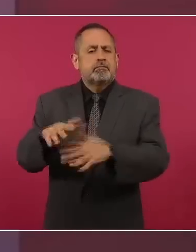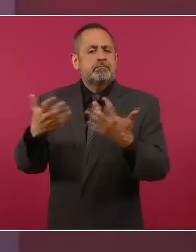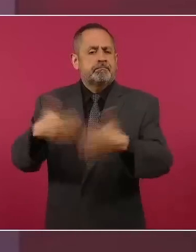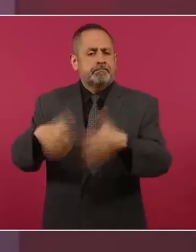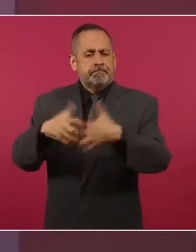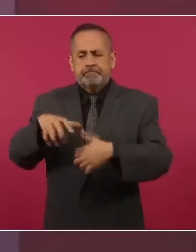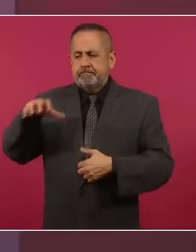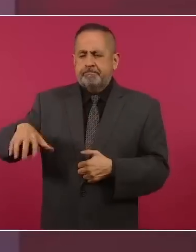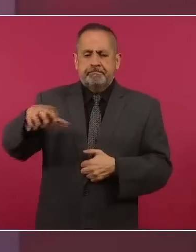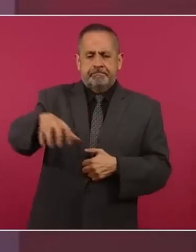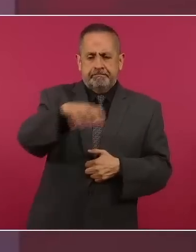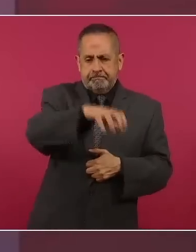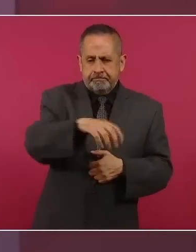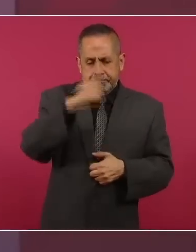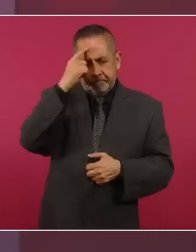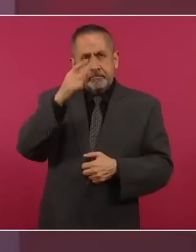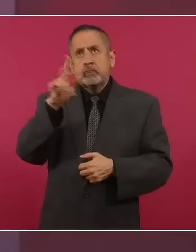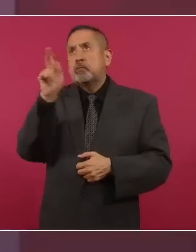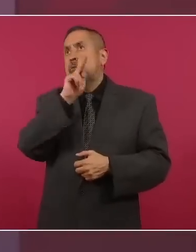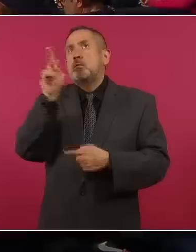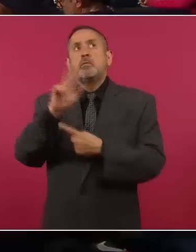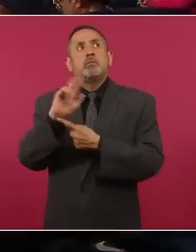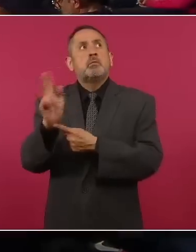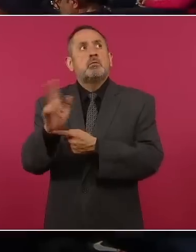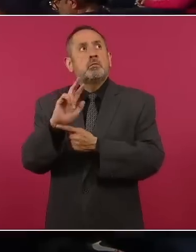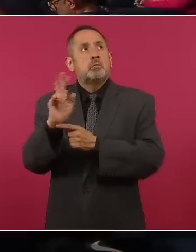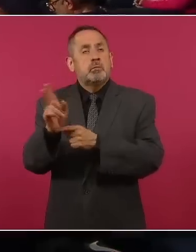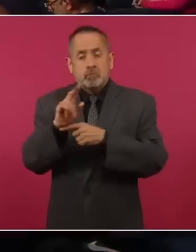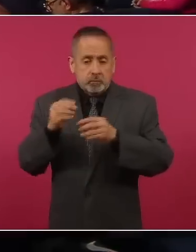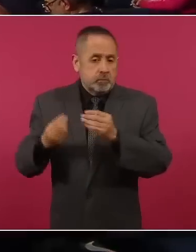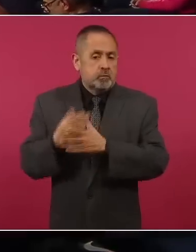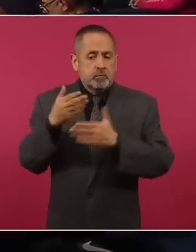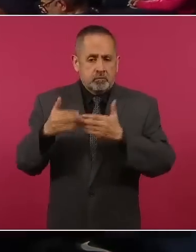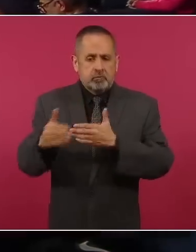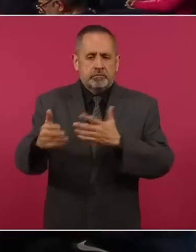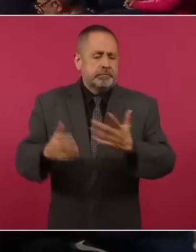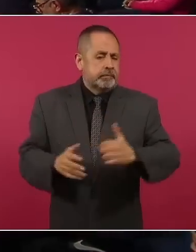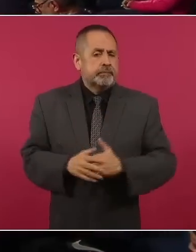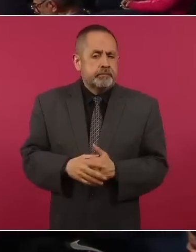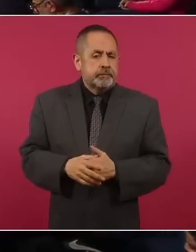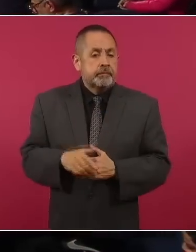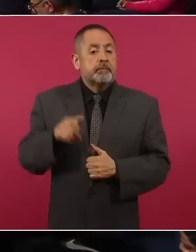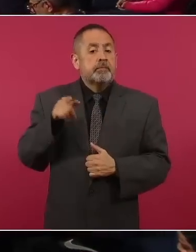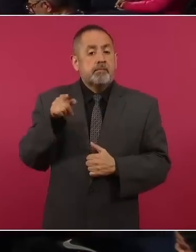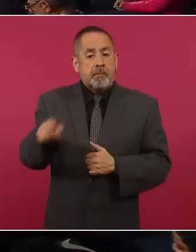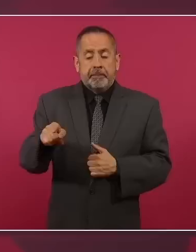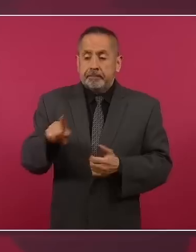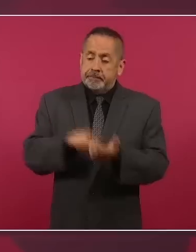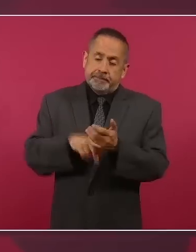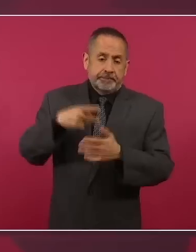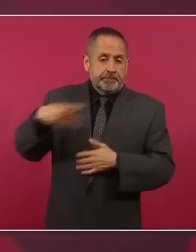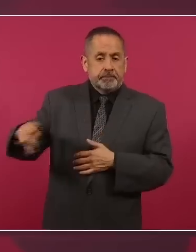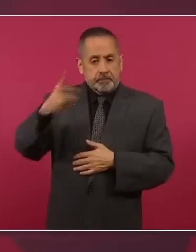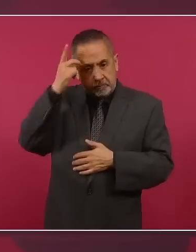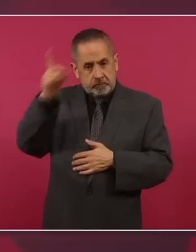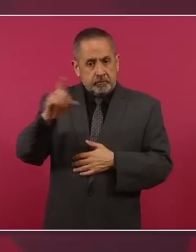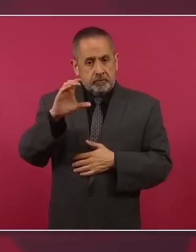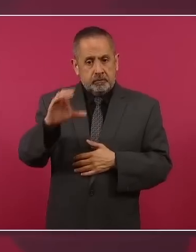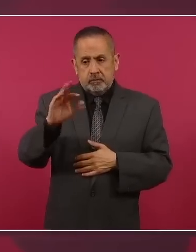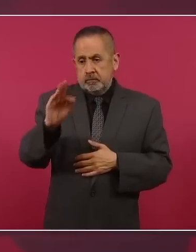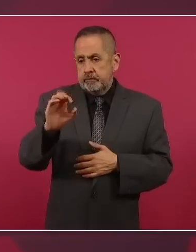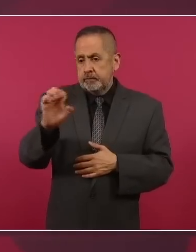de eólicos. Ahí el propósito es que sean parques de la Comisión Federal de Electricidad